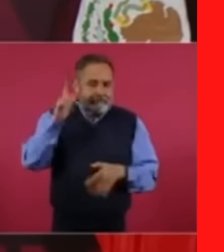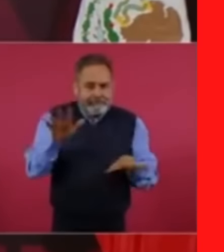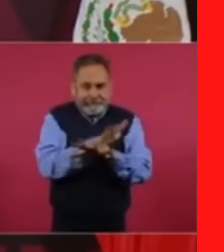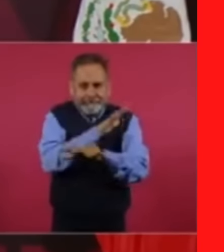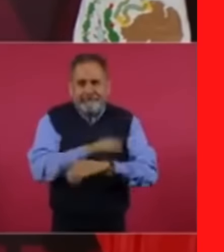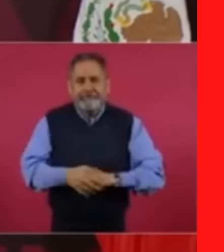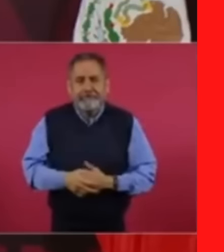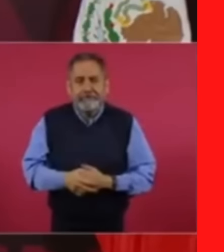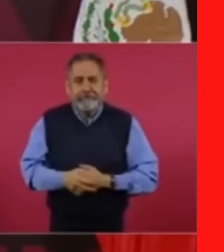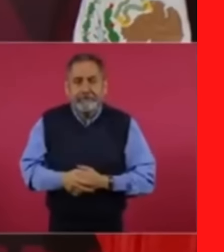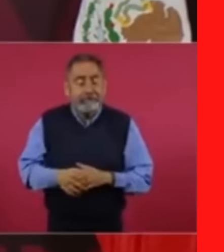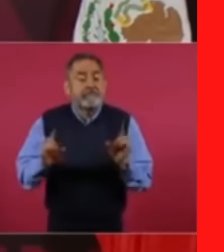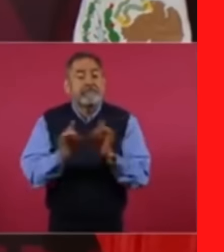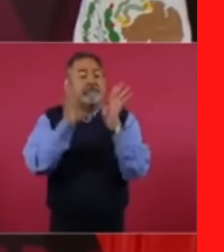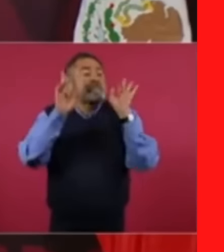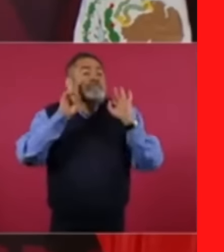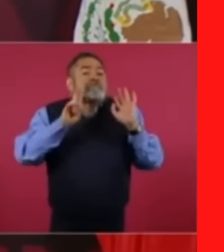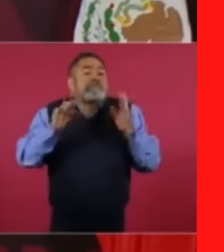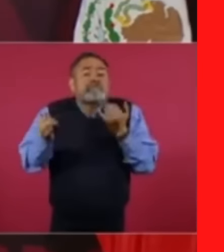En una de esas